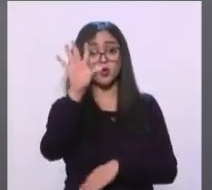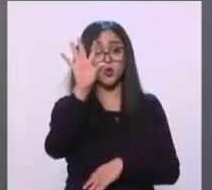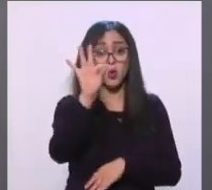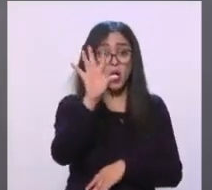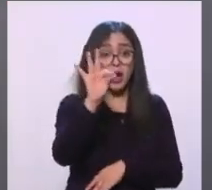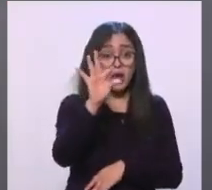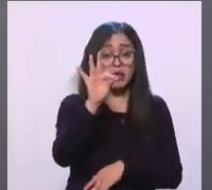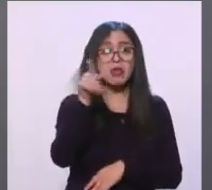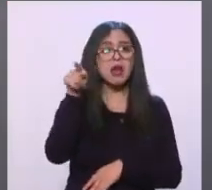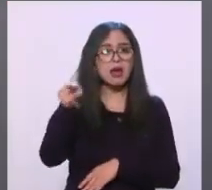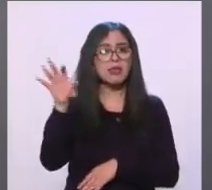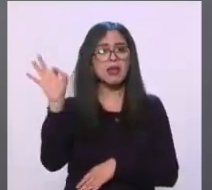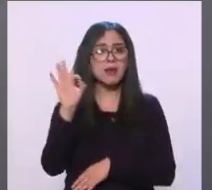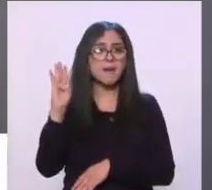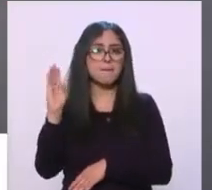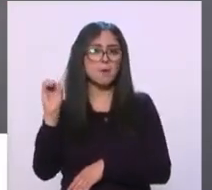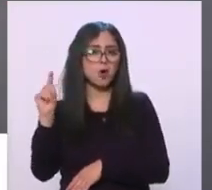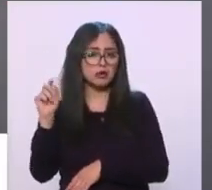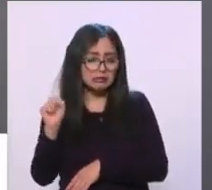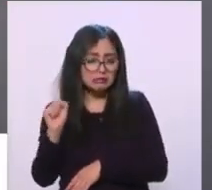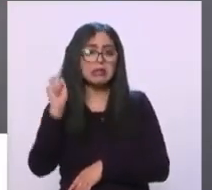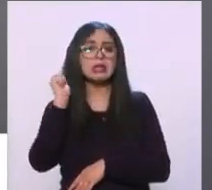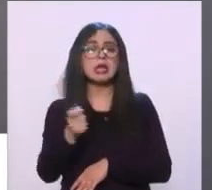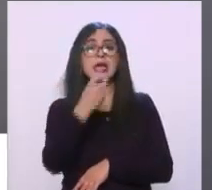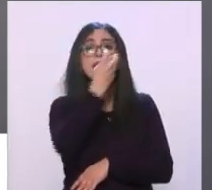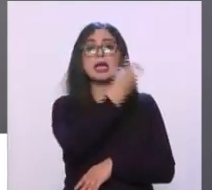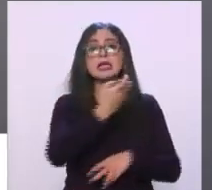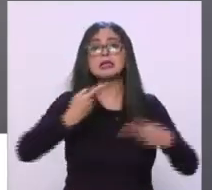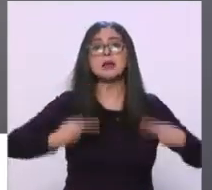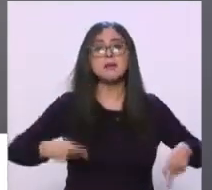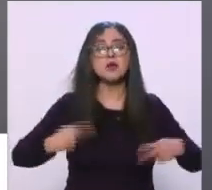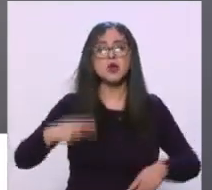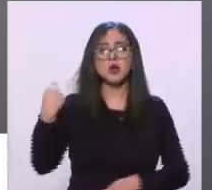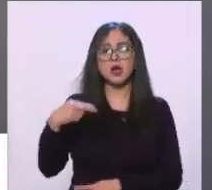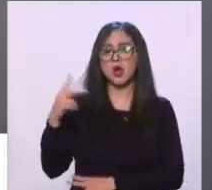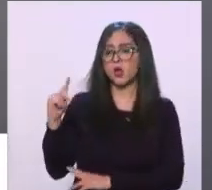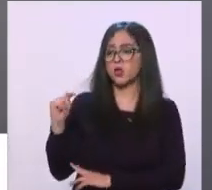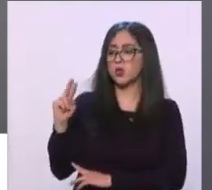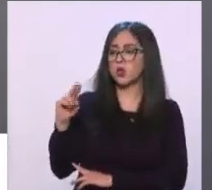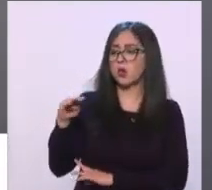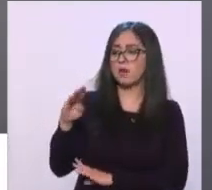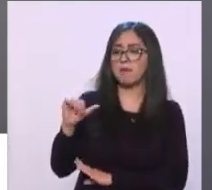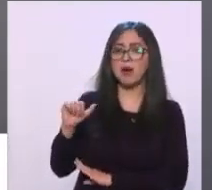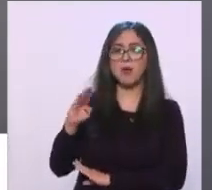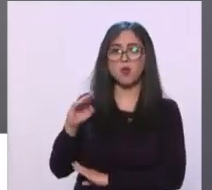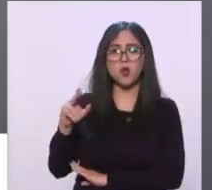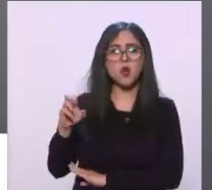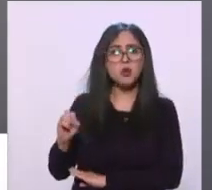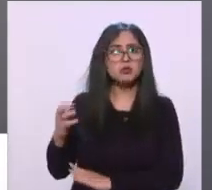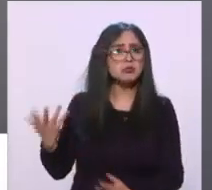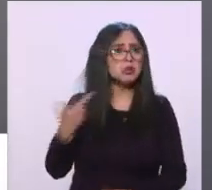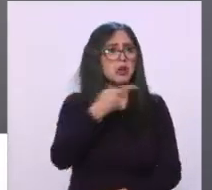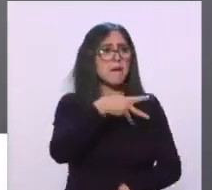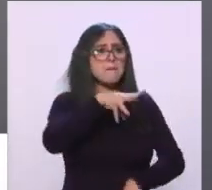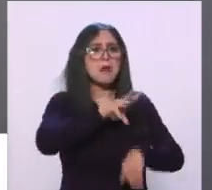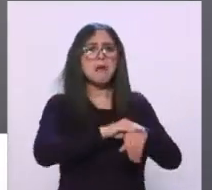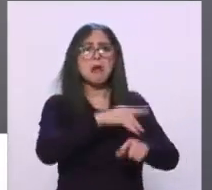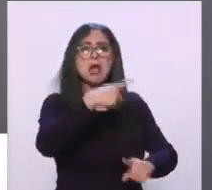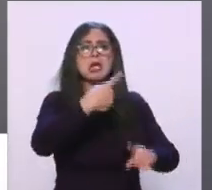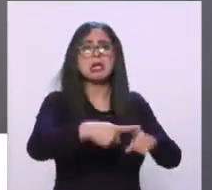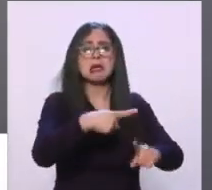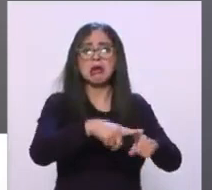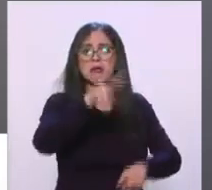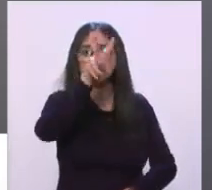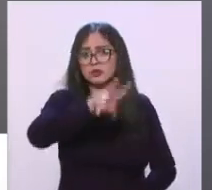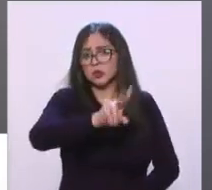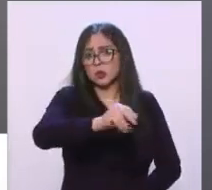amplificaron ese video donde este personaje tumbaburros entra con permiso de quién sabe quién, que eso hay que cuestionarlos, a quién le dio